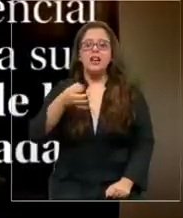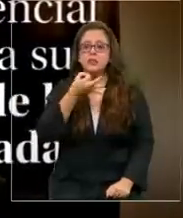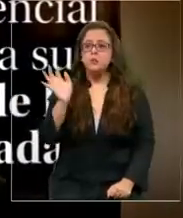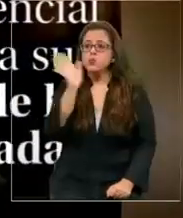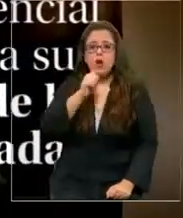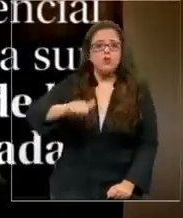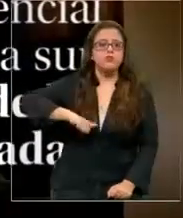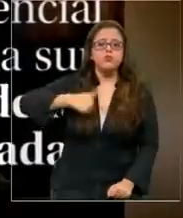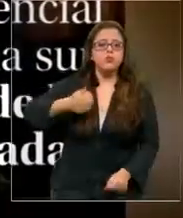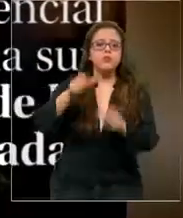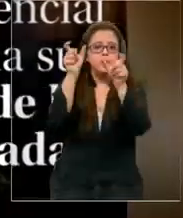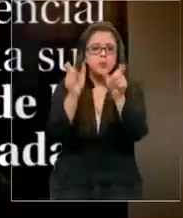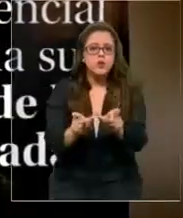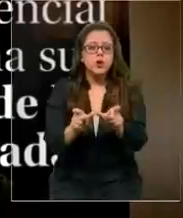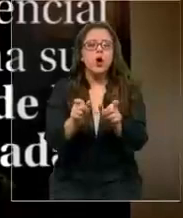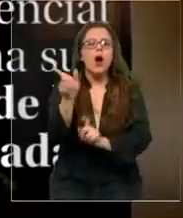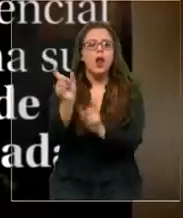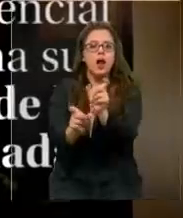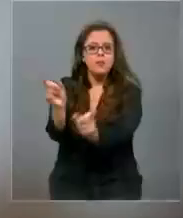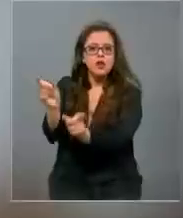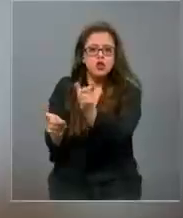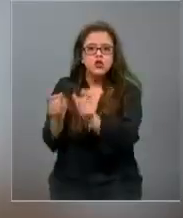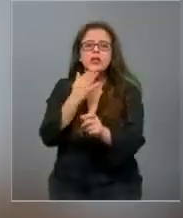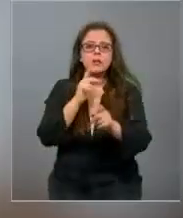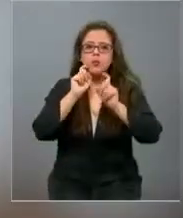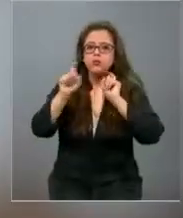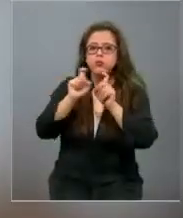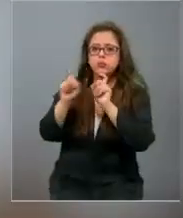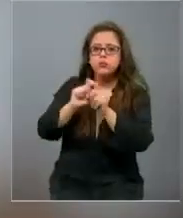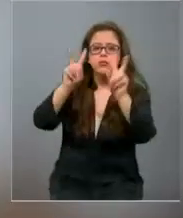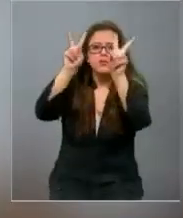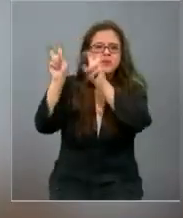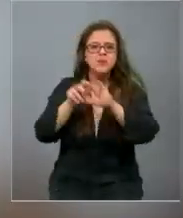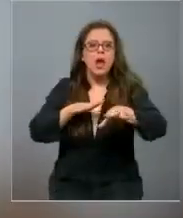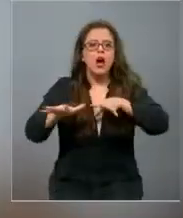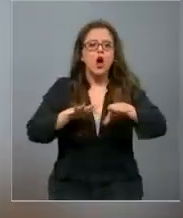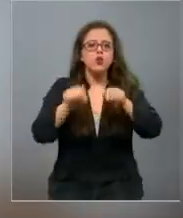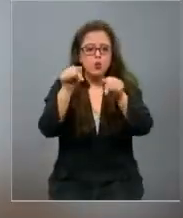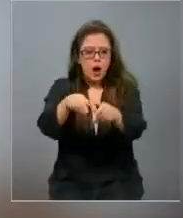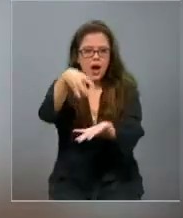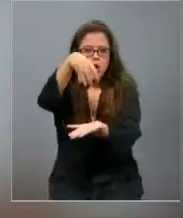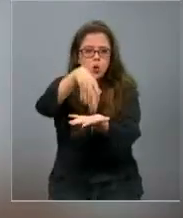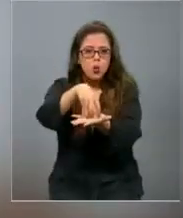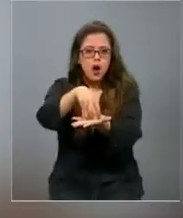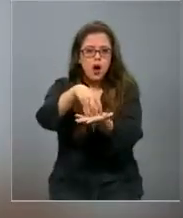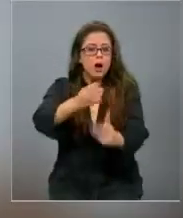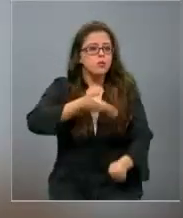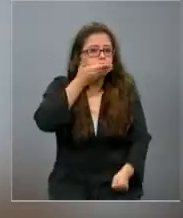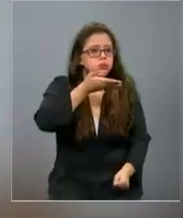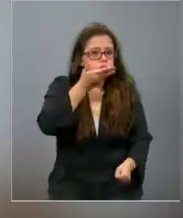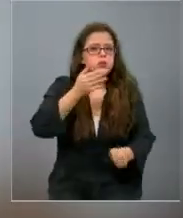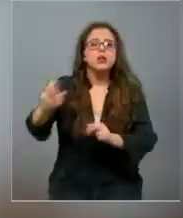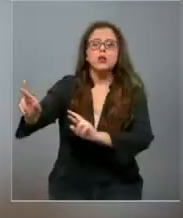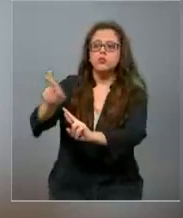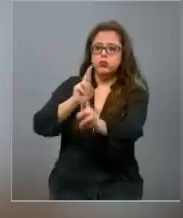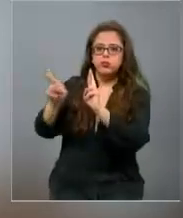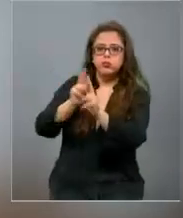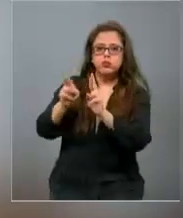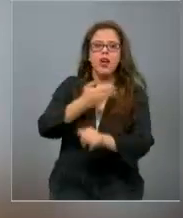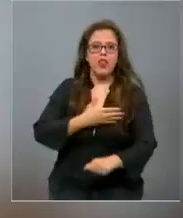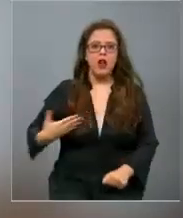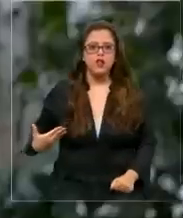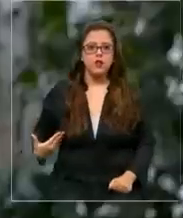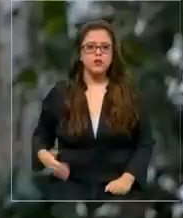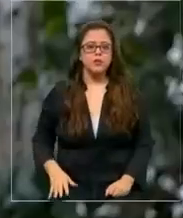de voluntad para controlar el orden público y criticó su reticencia para actuar en la zona, palabras que fueron respondidas desde el propio